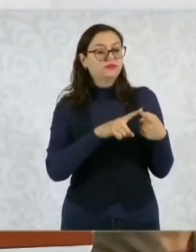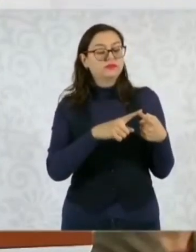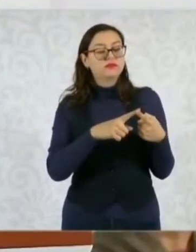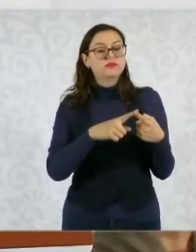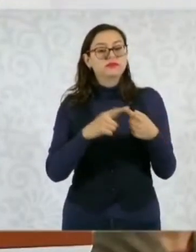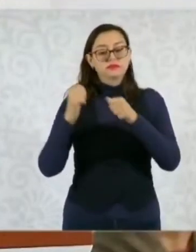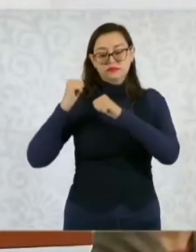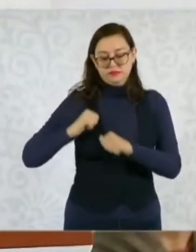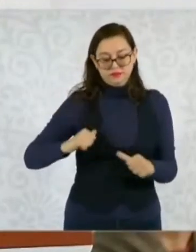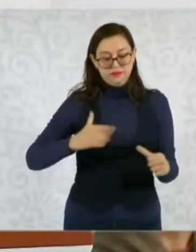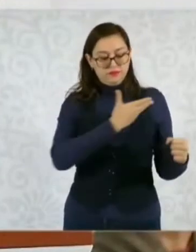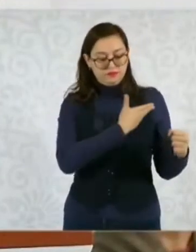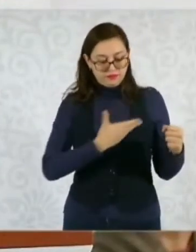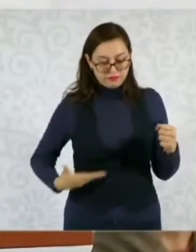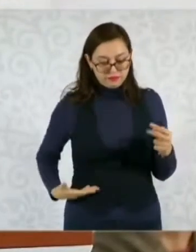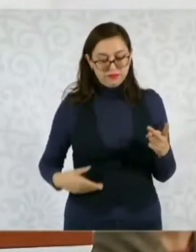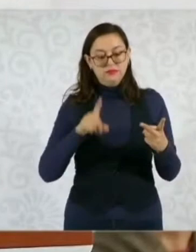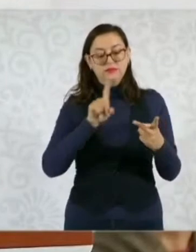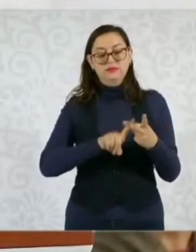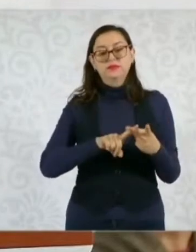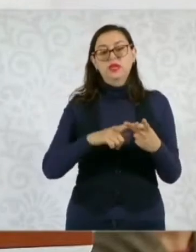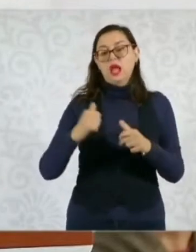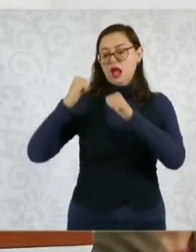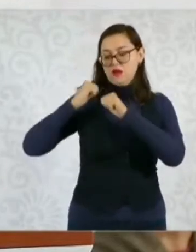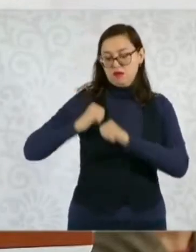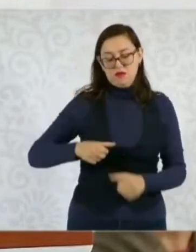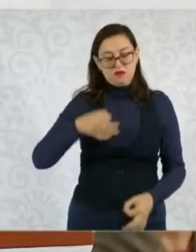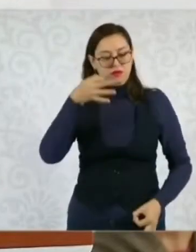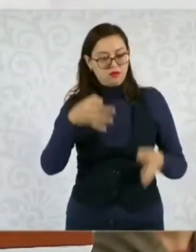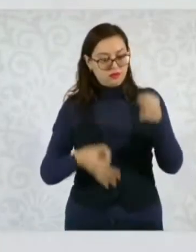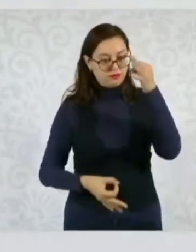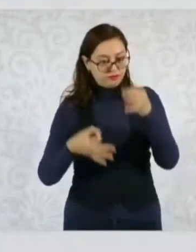Judicial y del Poder Legislativo.